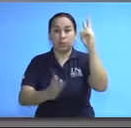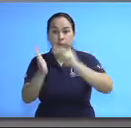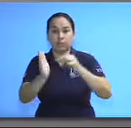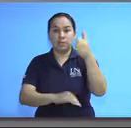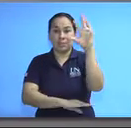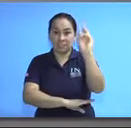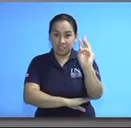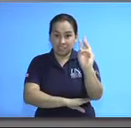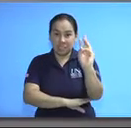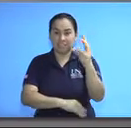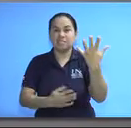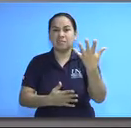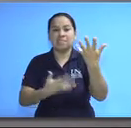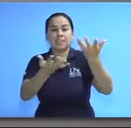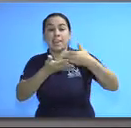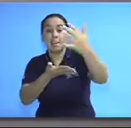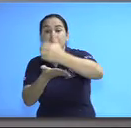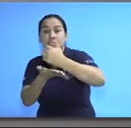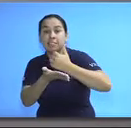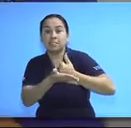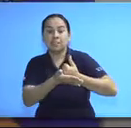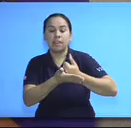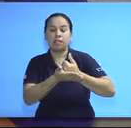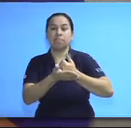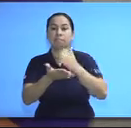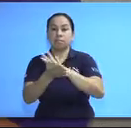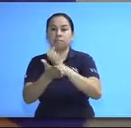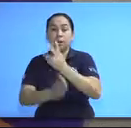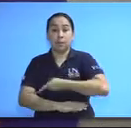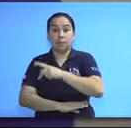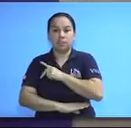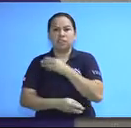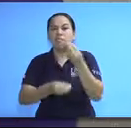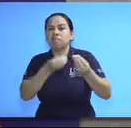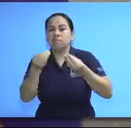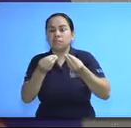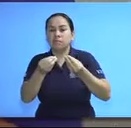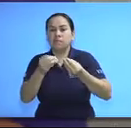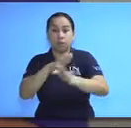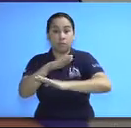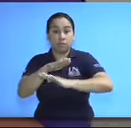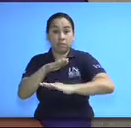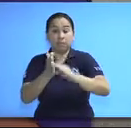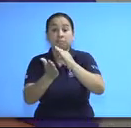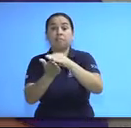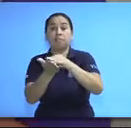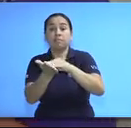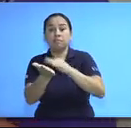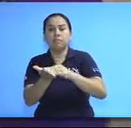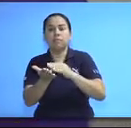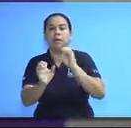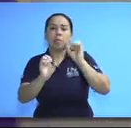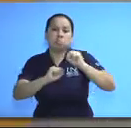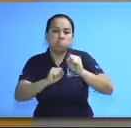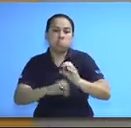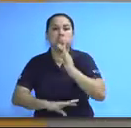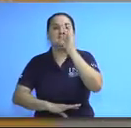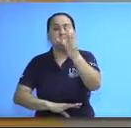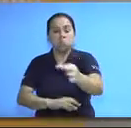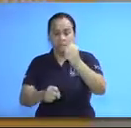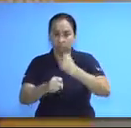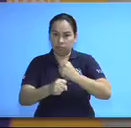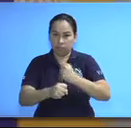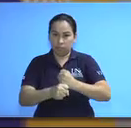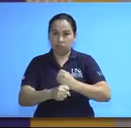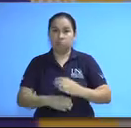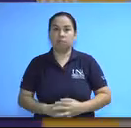1-2016 se recibirán currículos que conformará una base de datos para posibles